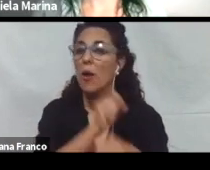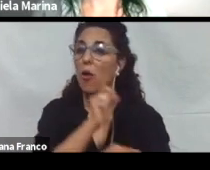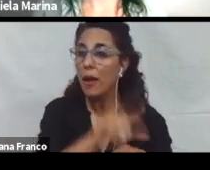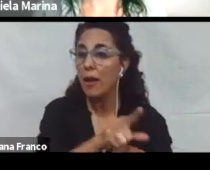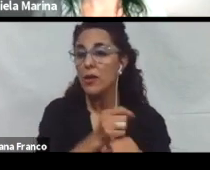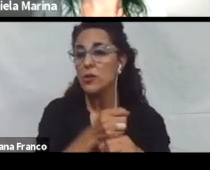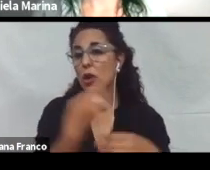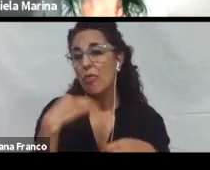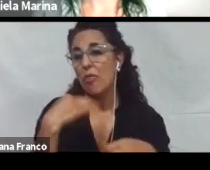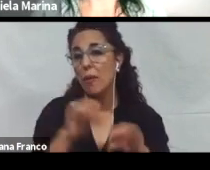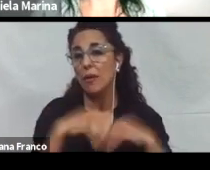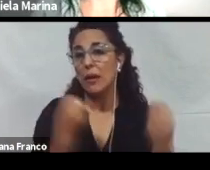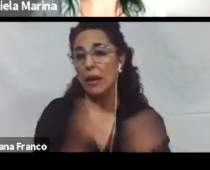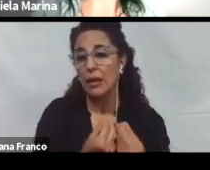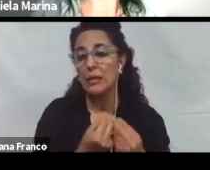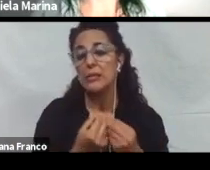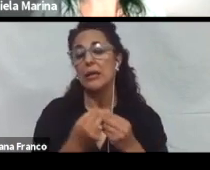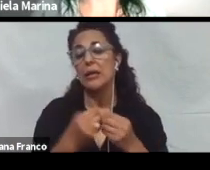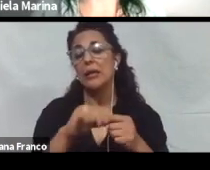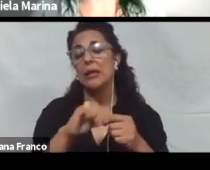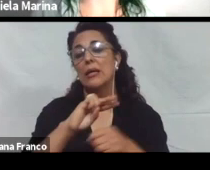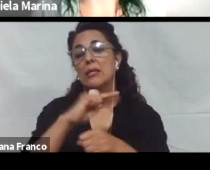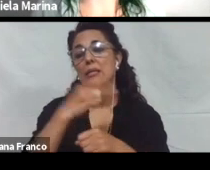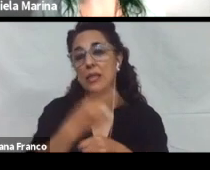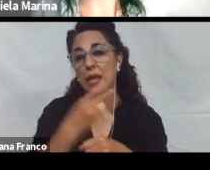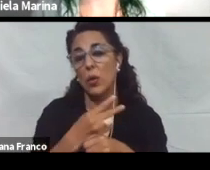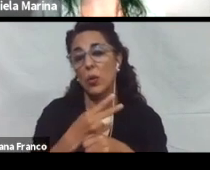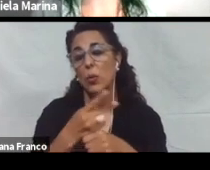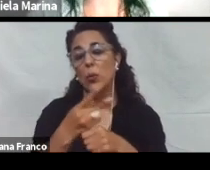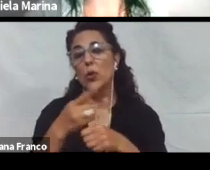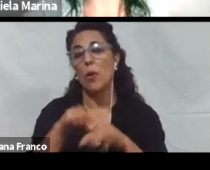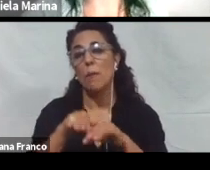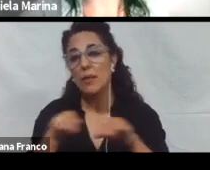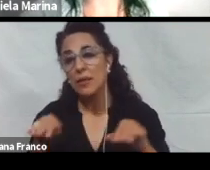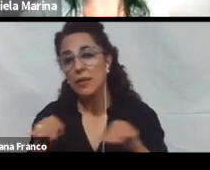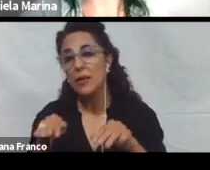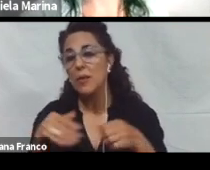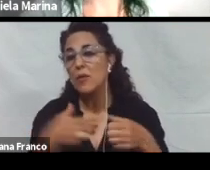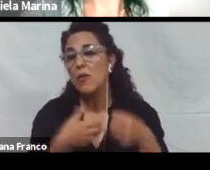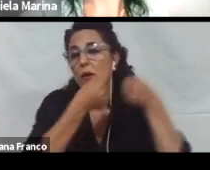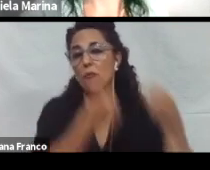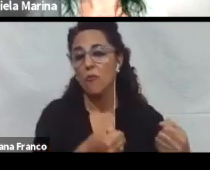La segunda pauta, mantenimiento del esfuerzo y la persistencia, nos indica que